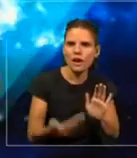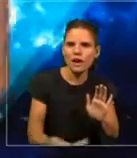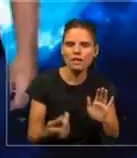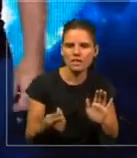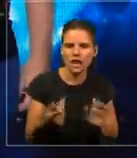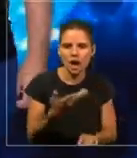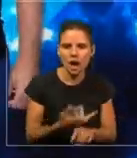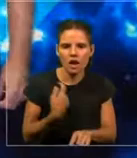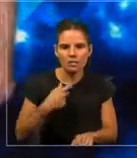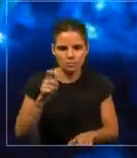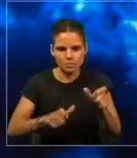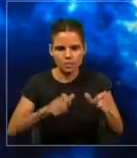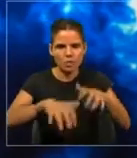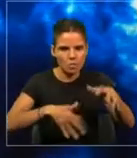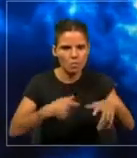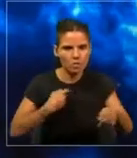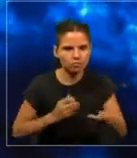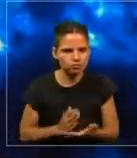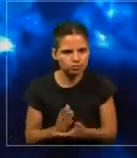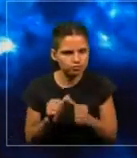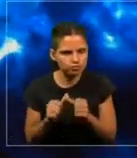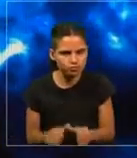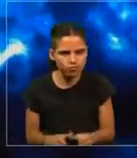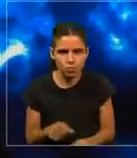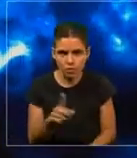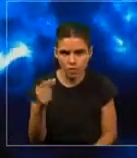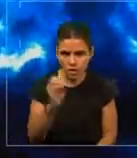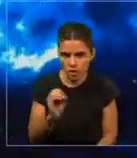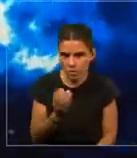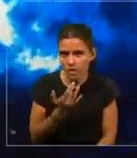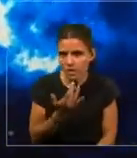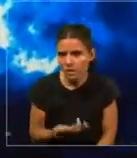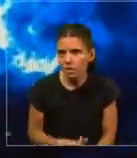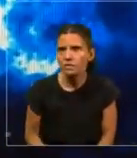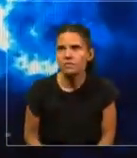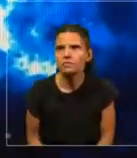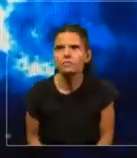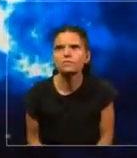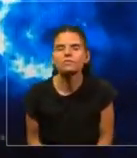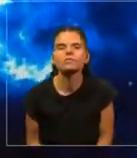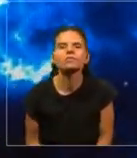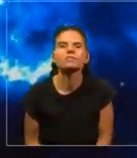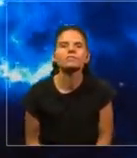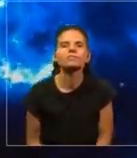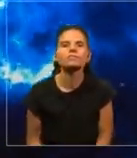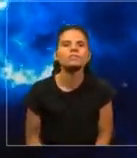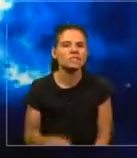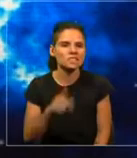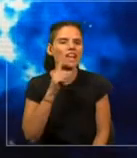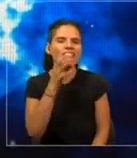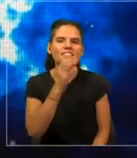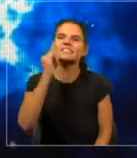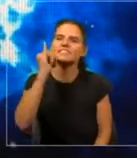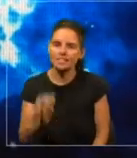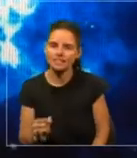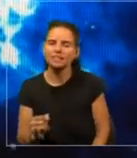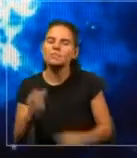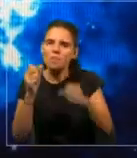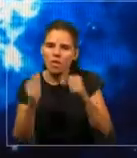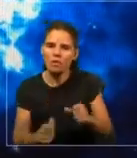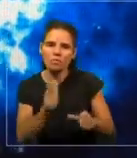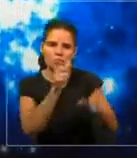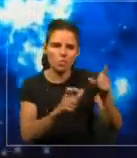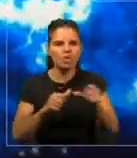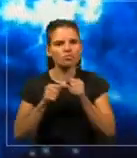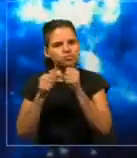especie? ¿Ustedes qué opinan? A ver, que levante la mano quien dice que podemos garantizar la perpetuidad de